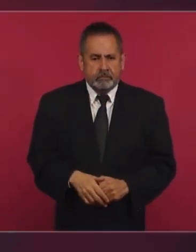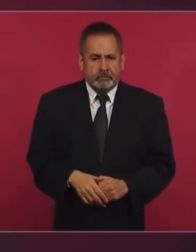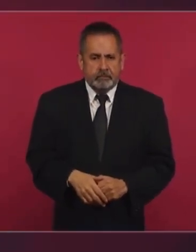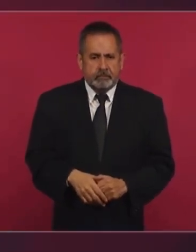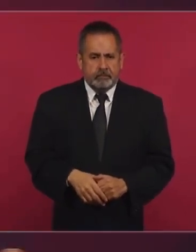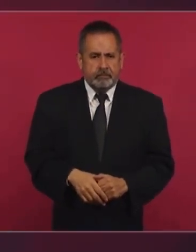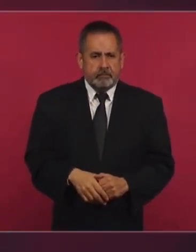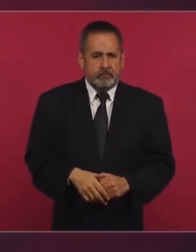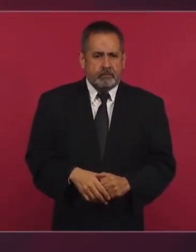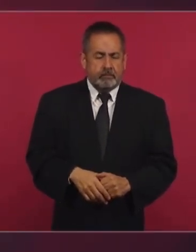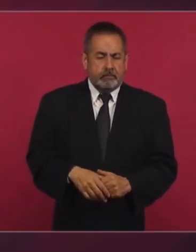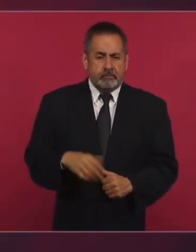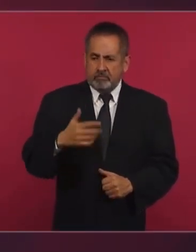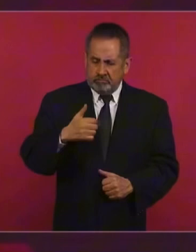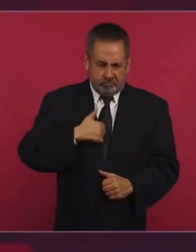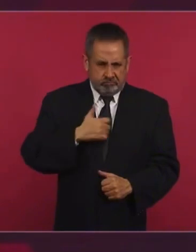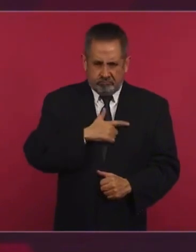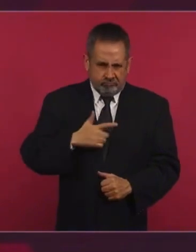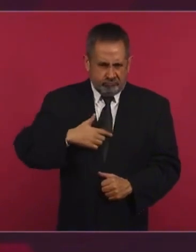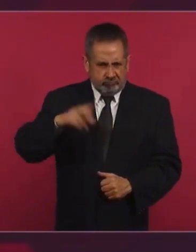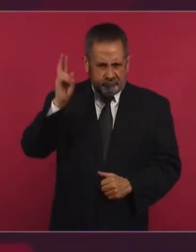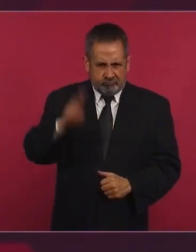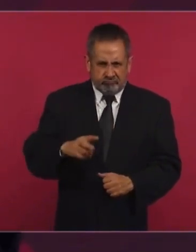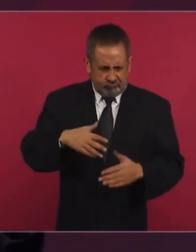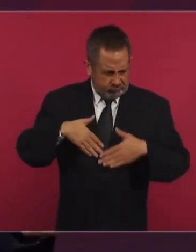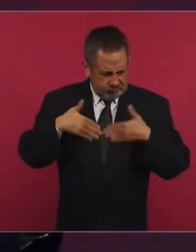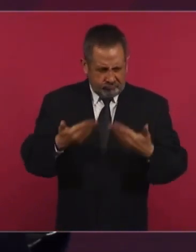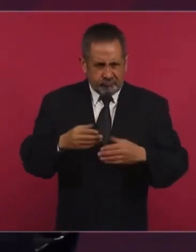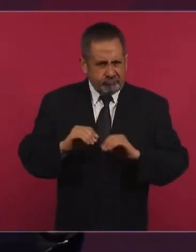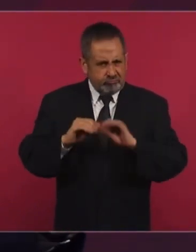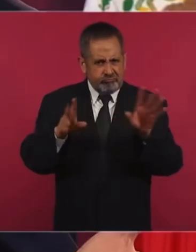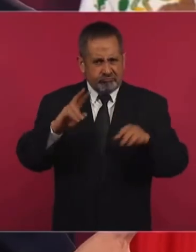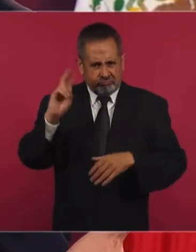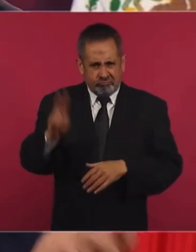Y como me gusta decir las cosas claras,